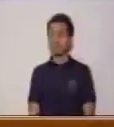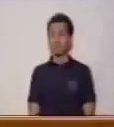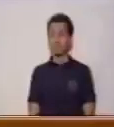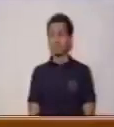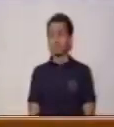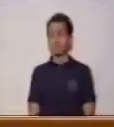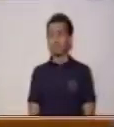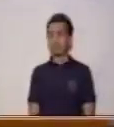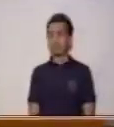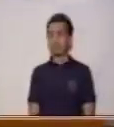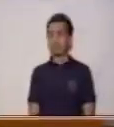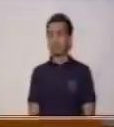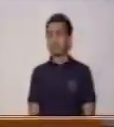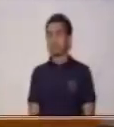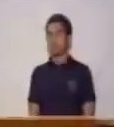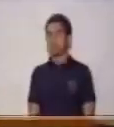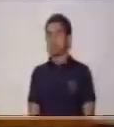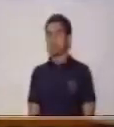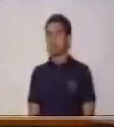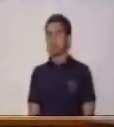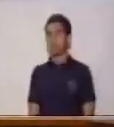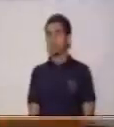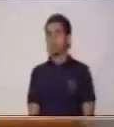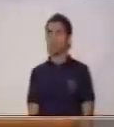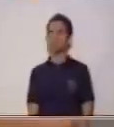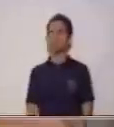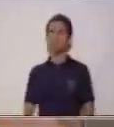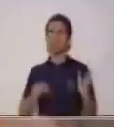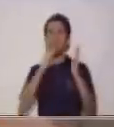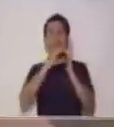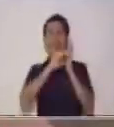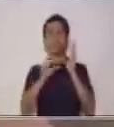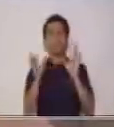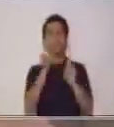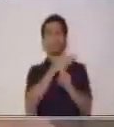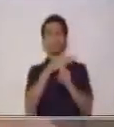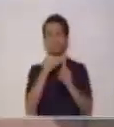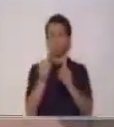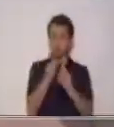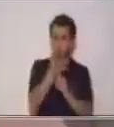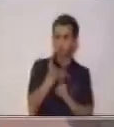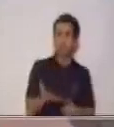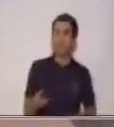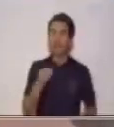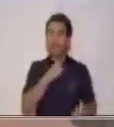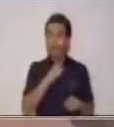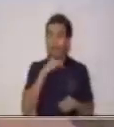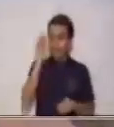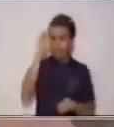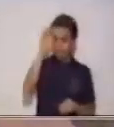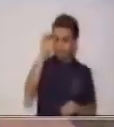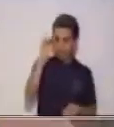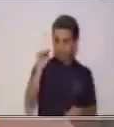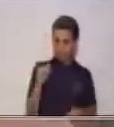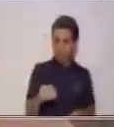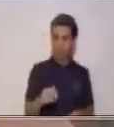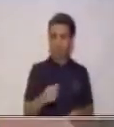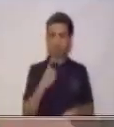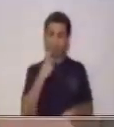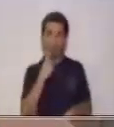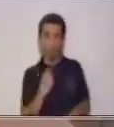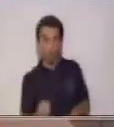convencernos, pero también tienen ciertas características escondidas,